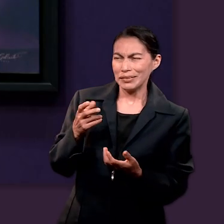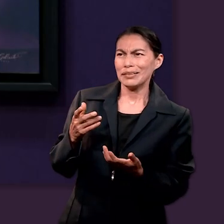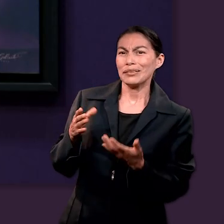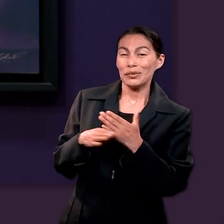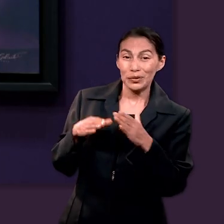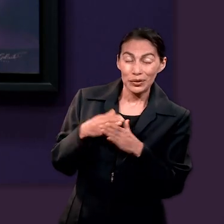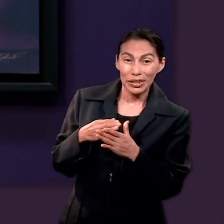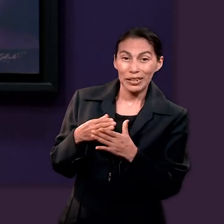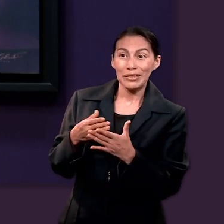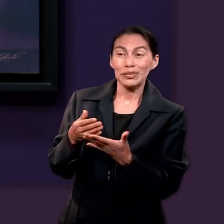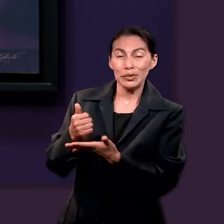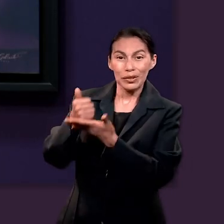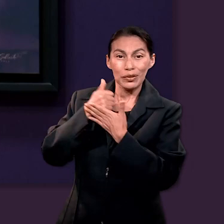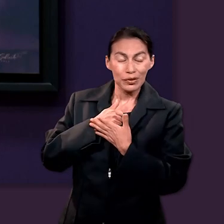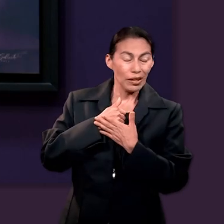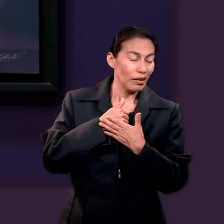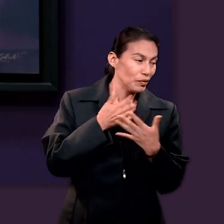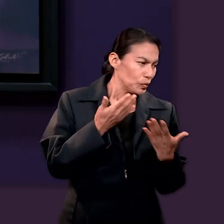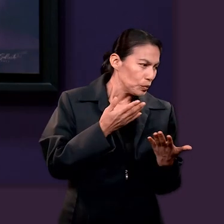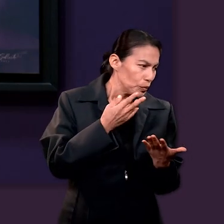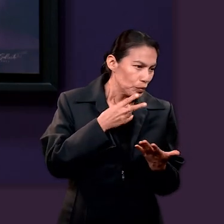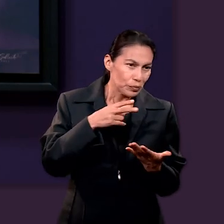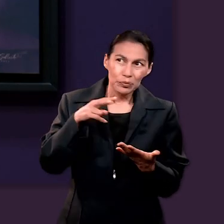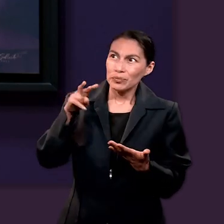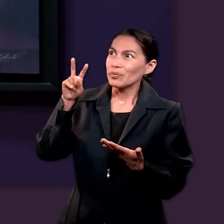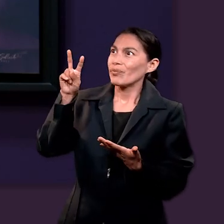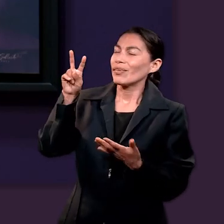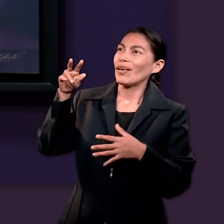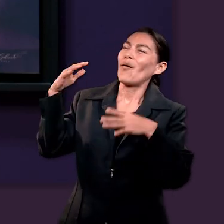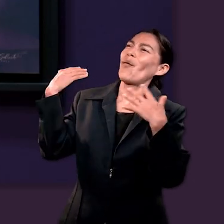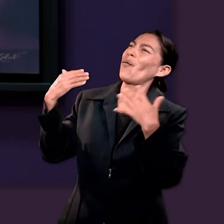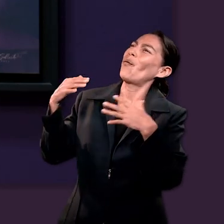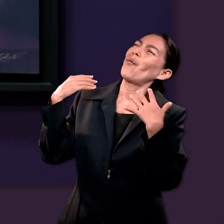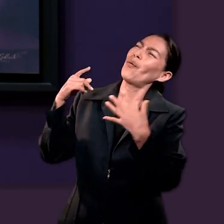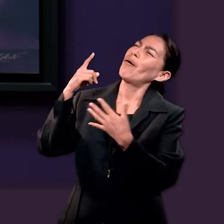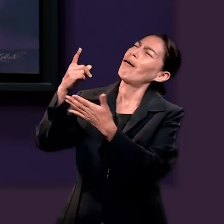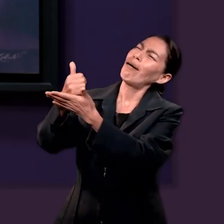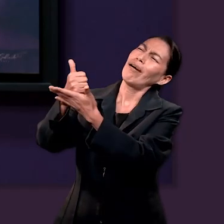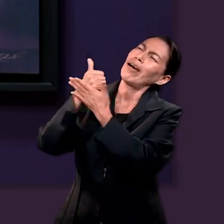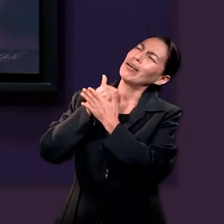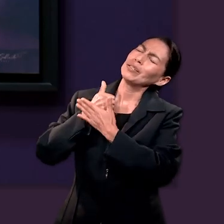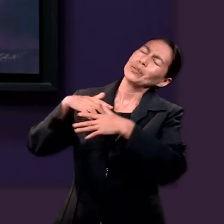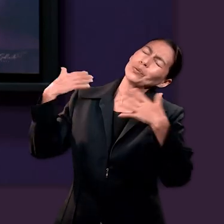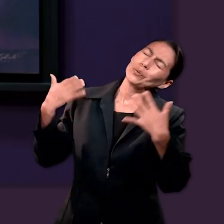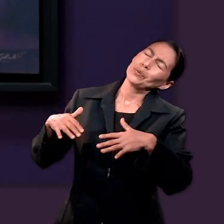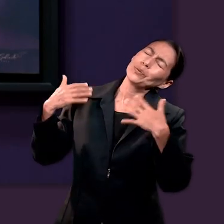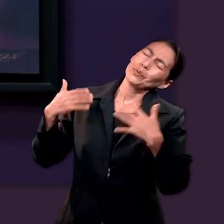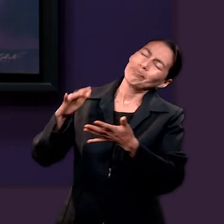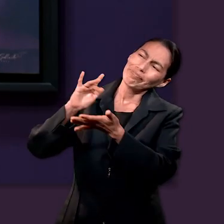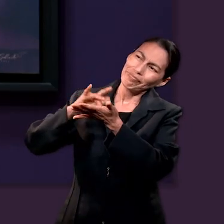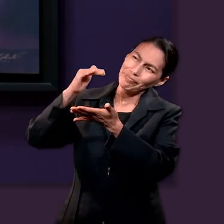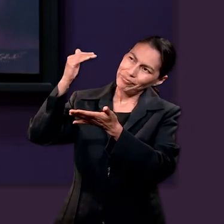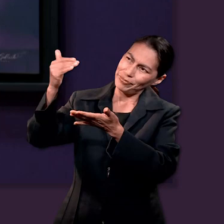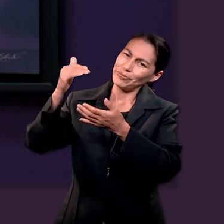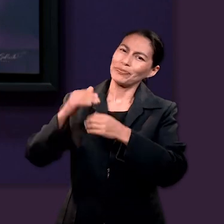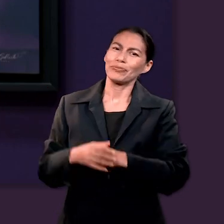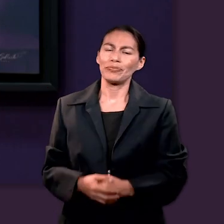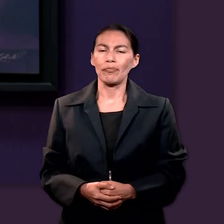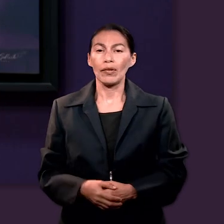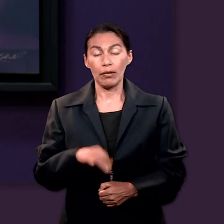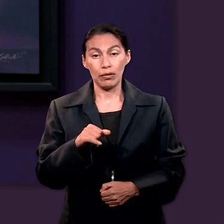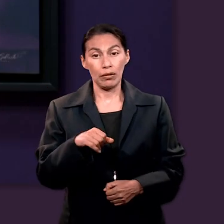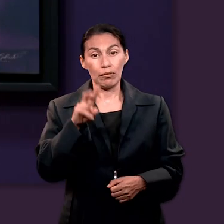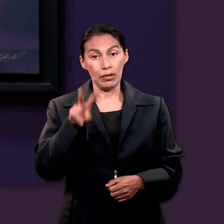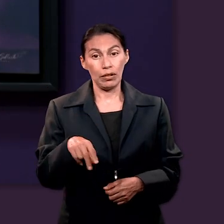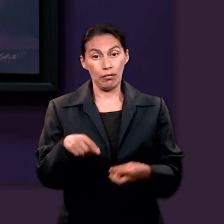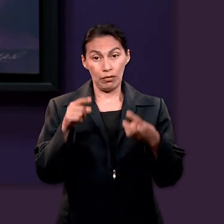estaba tan preocupado, por eso estaba tan angustiado, entonces creo que ese tipo de cosas son las que nos hacen voltear y decir ¿sabes